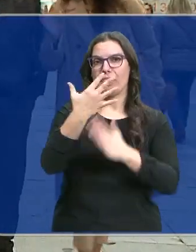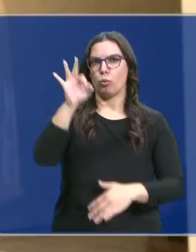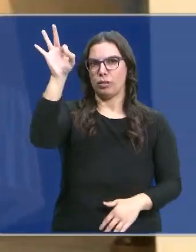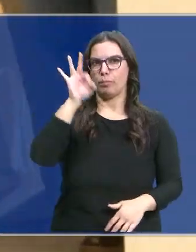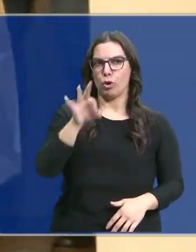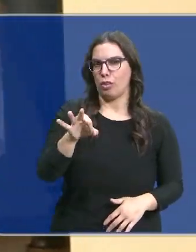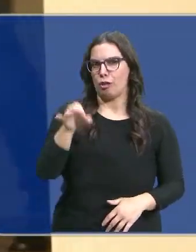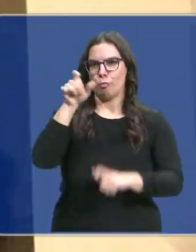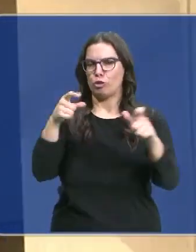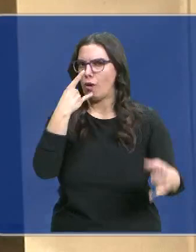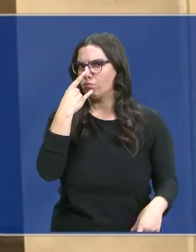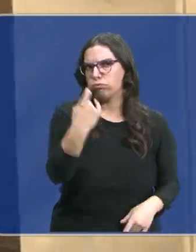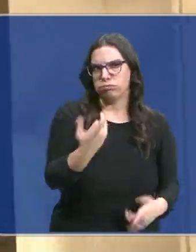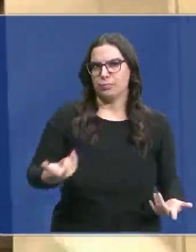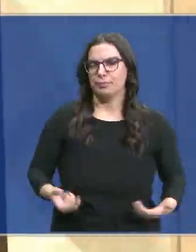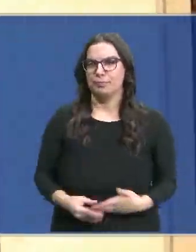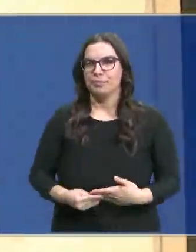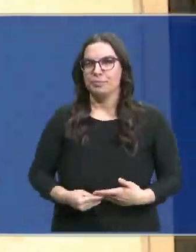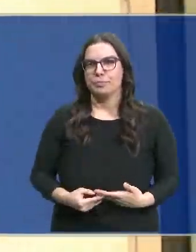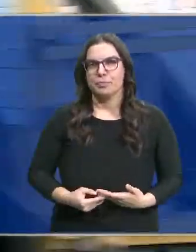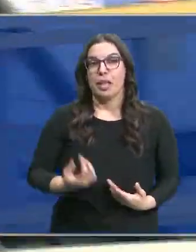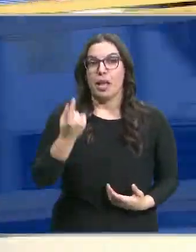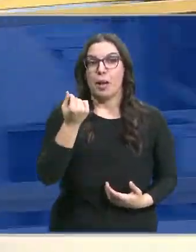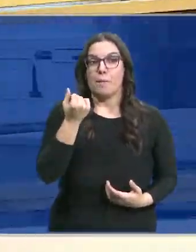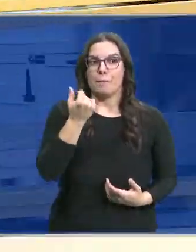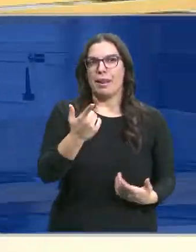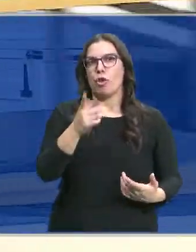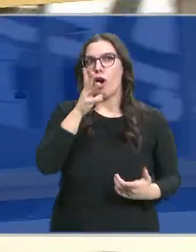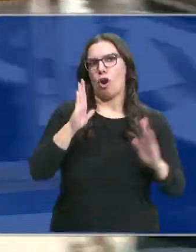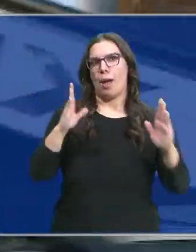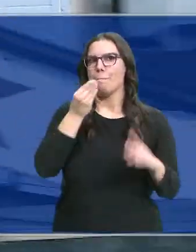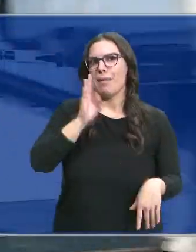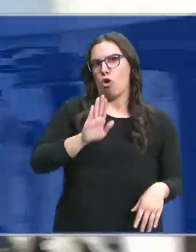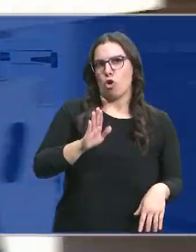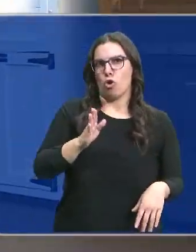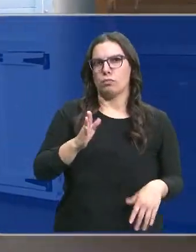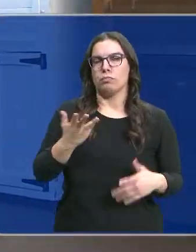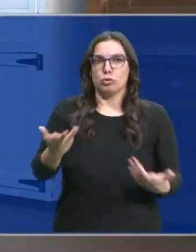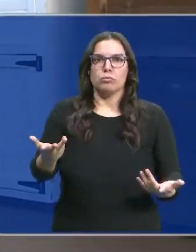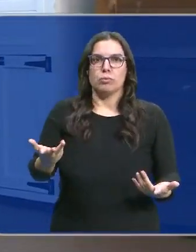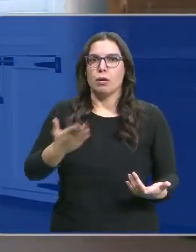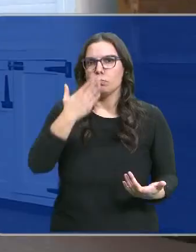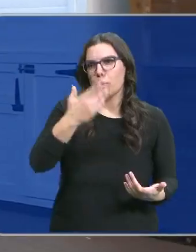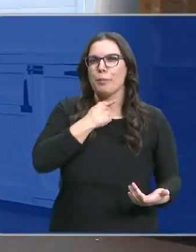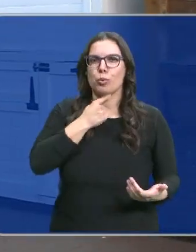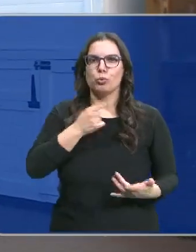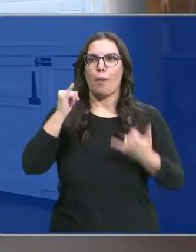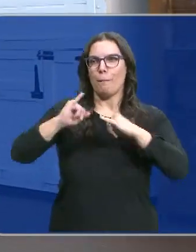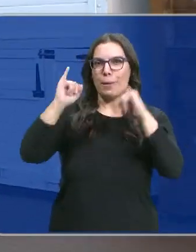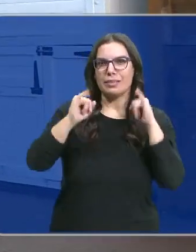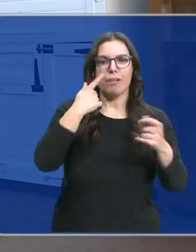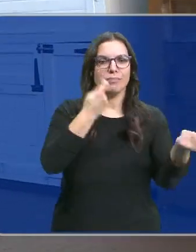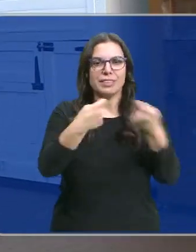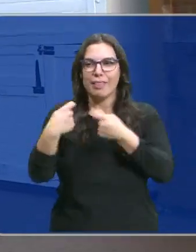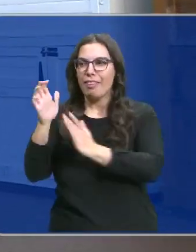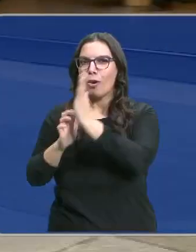% atrapan a los consumidores. Siempre hay mejores precios que en otras ocasiones y la verdad que nada, me gusta pasear por las